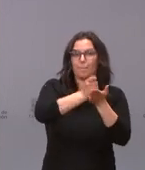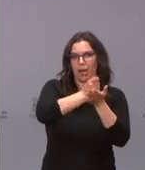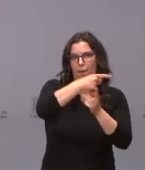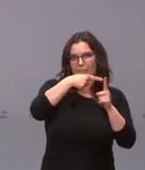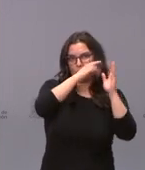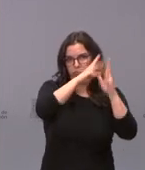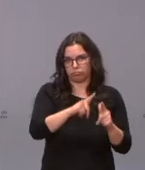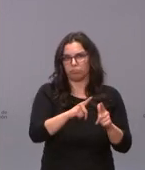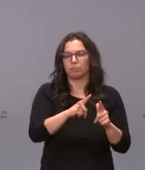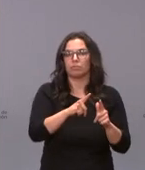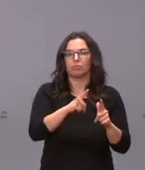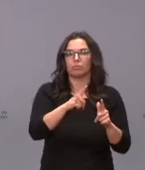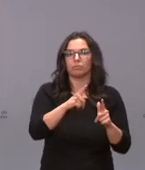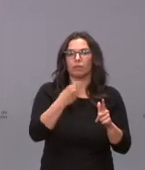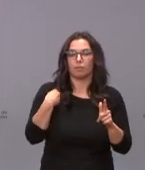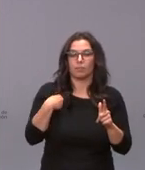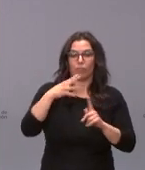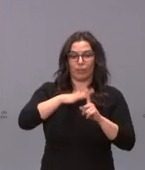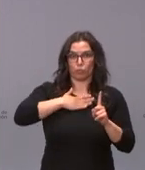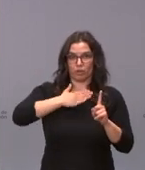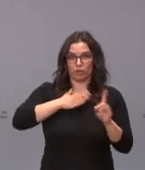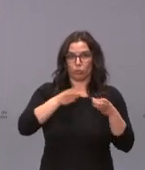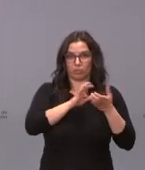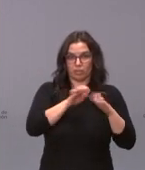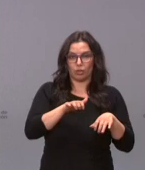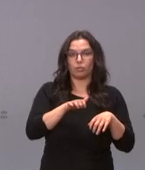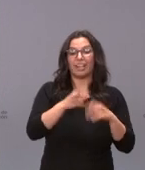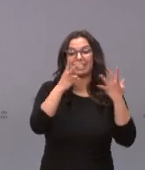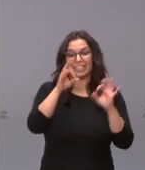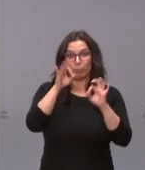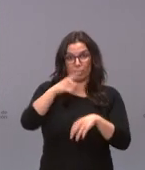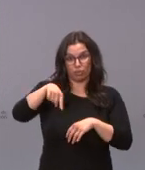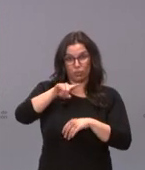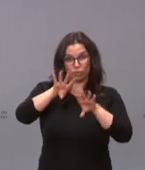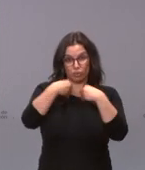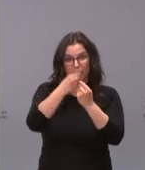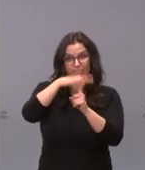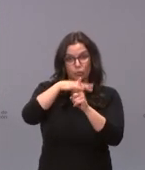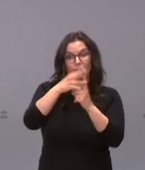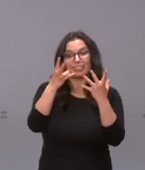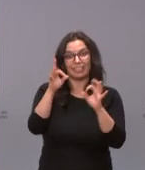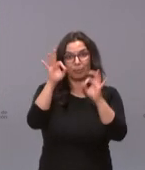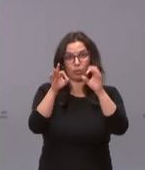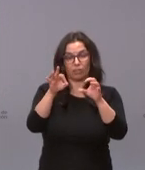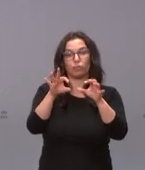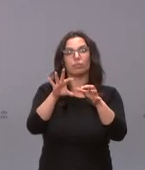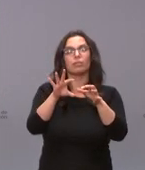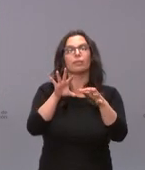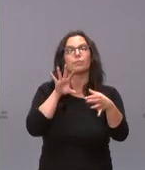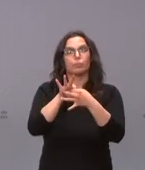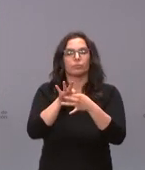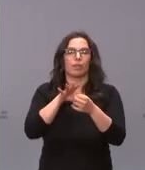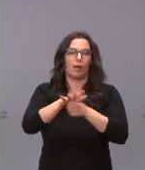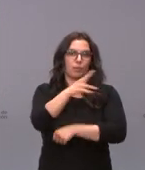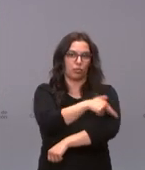de nuestras facturas. El 70% de esas facturas correspondió al ámbito sanitario.